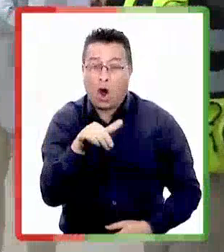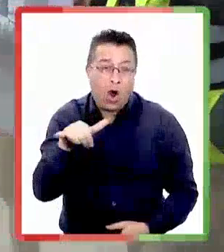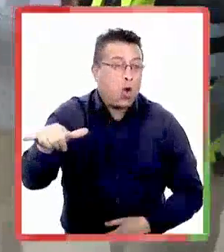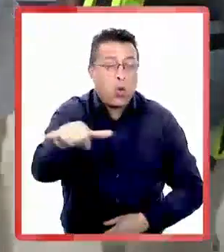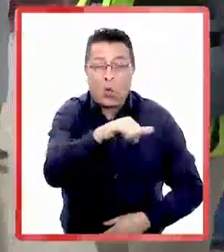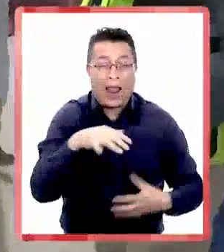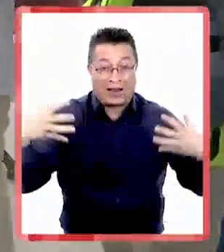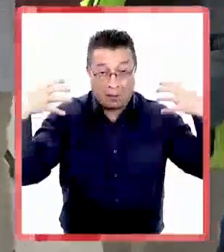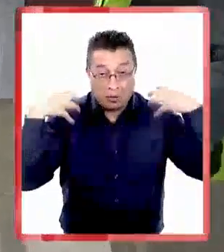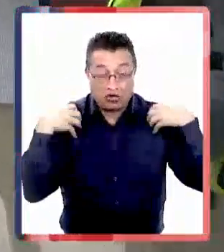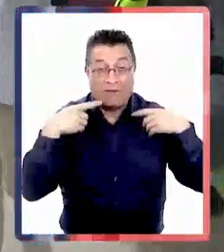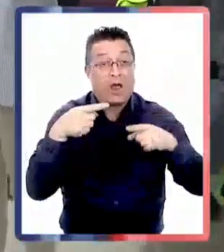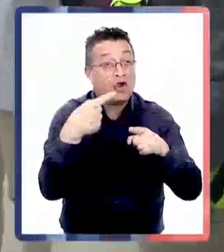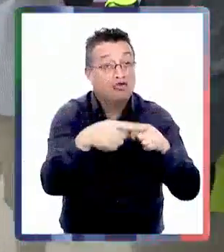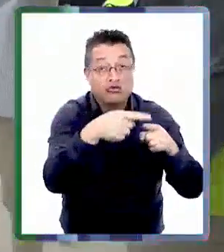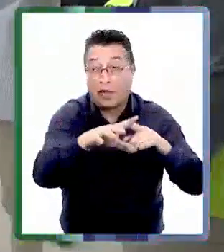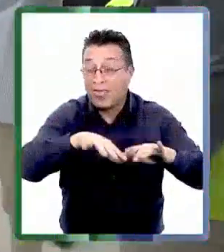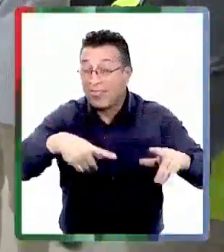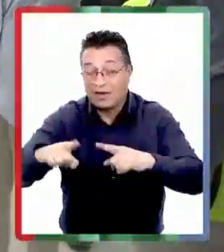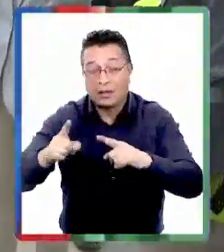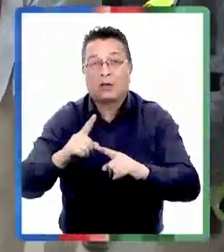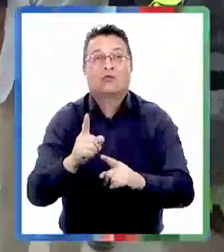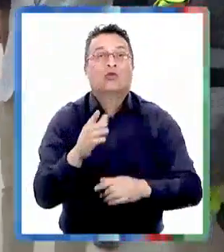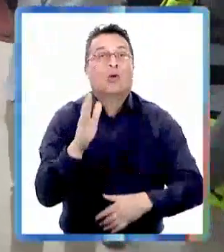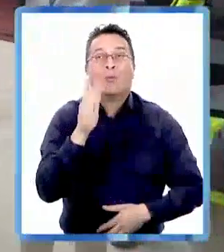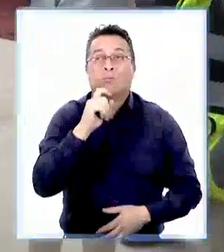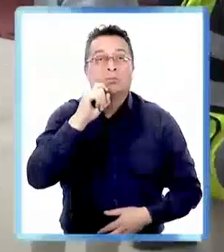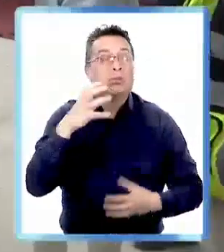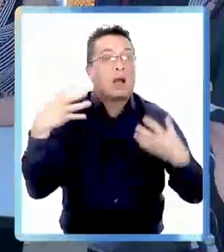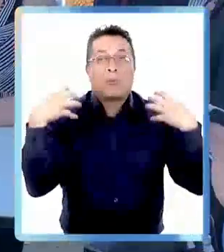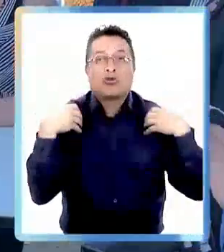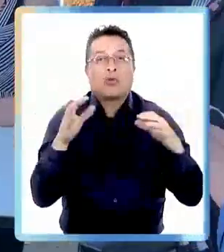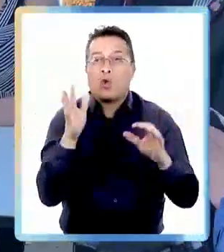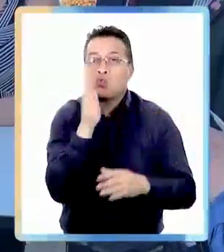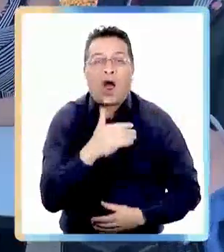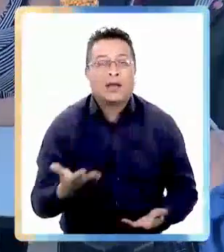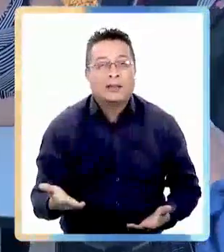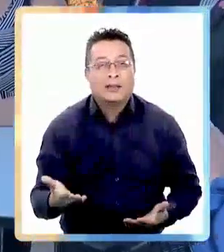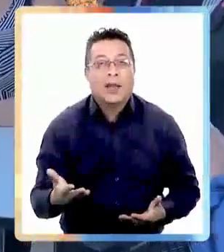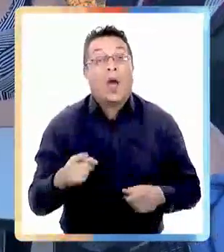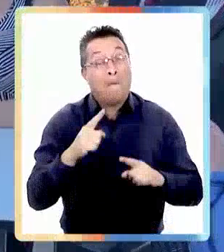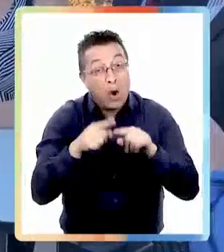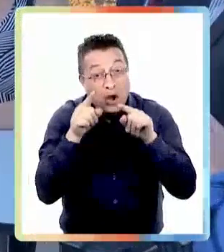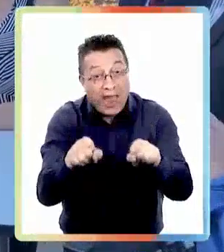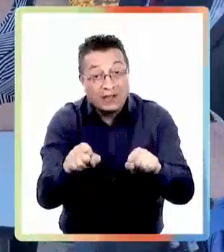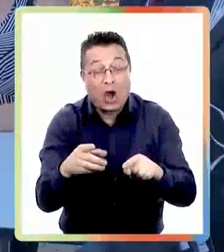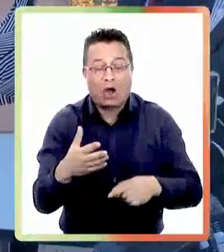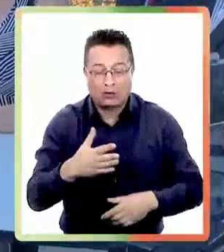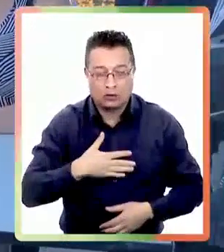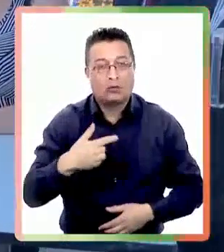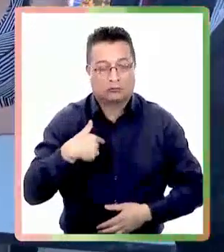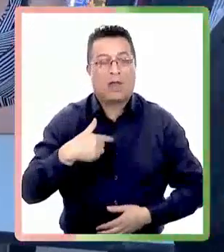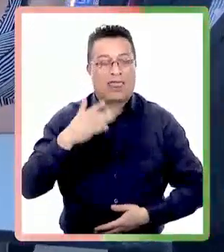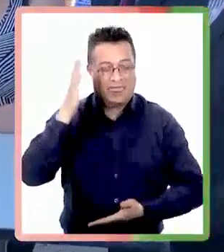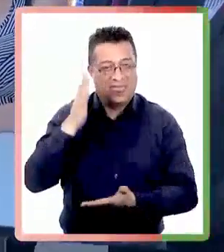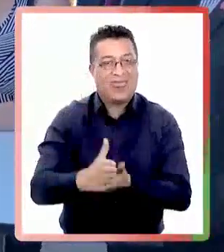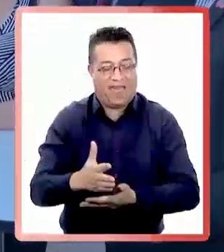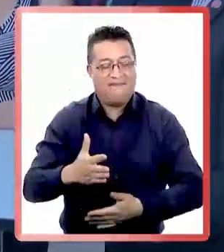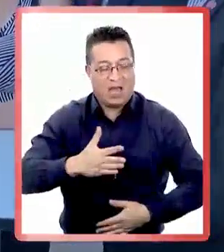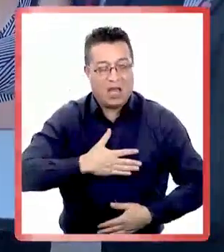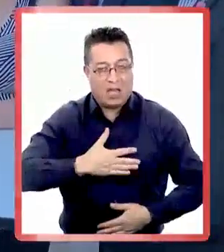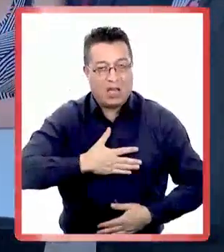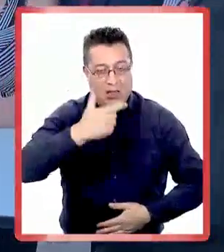igualmente responsables por hechos distintos, al final nadie termina siendo responsable. Y por lo tanto, yo tengo el deber también